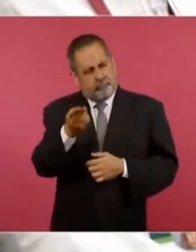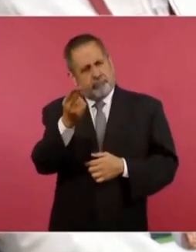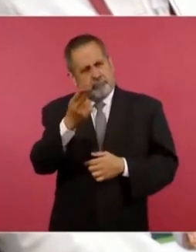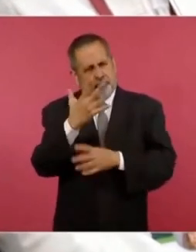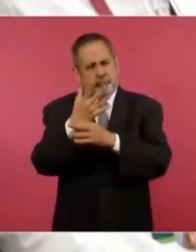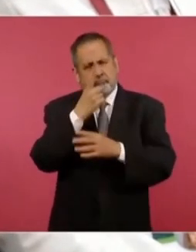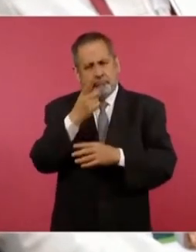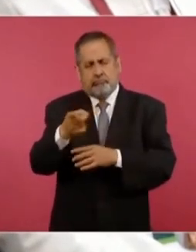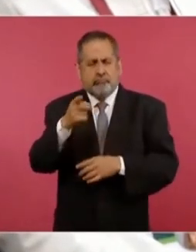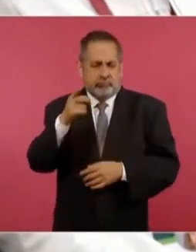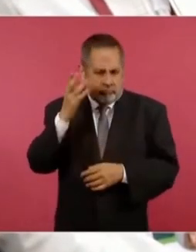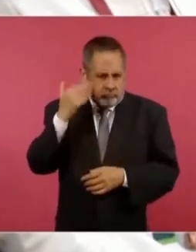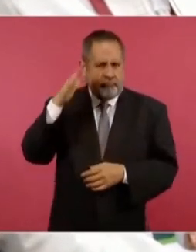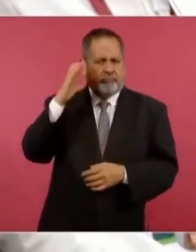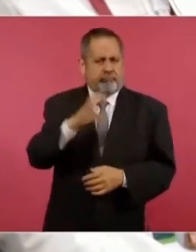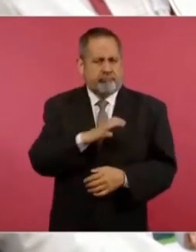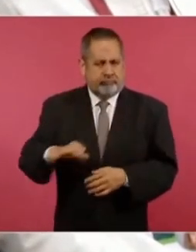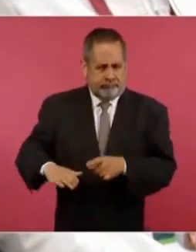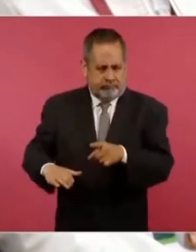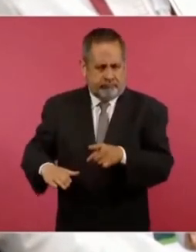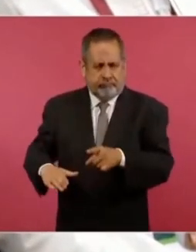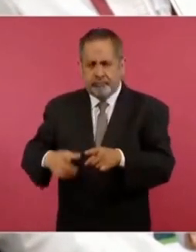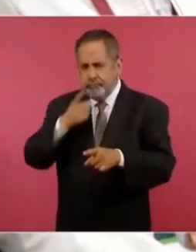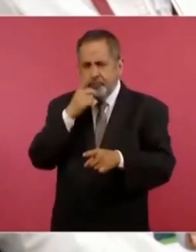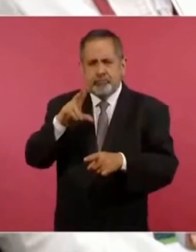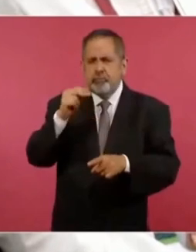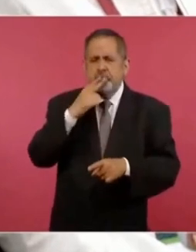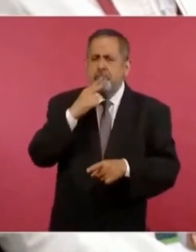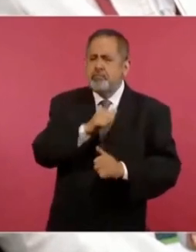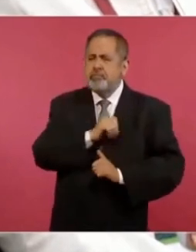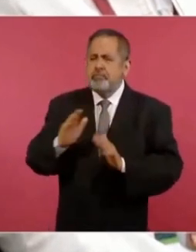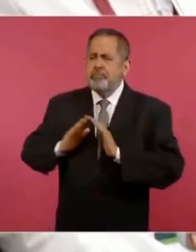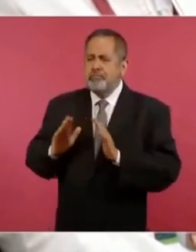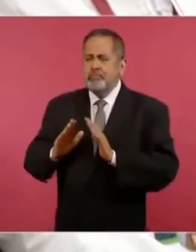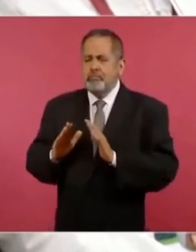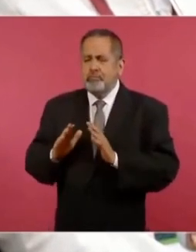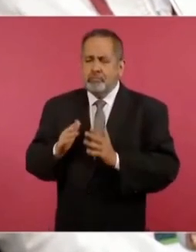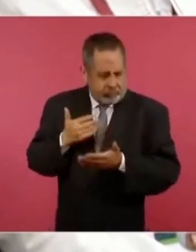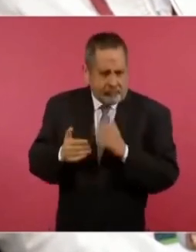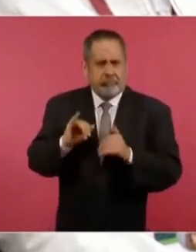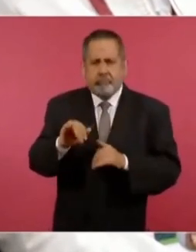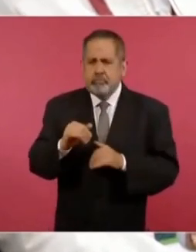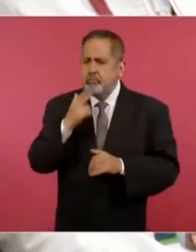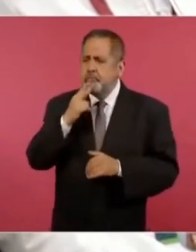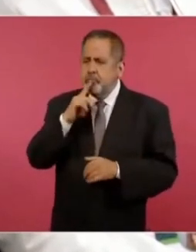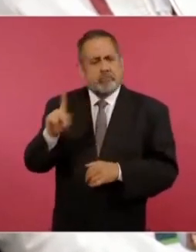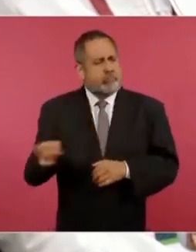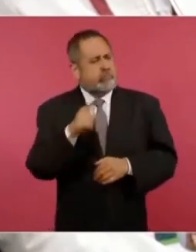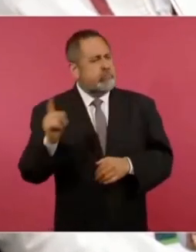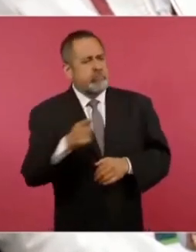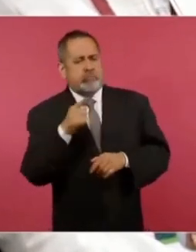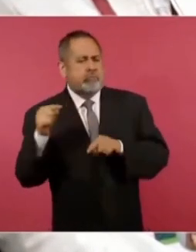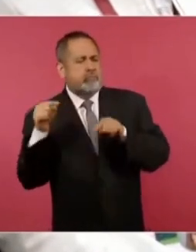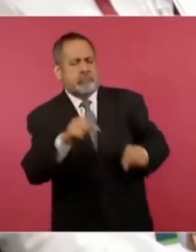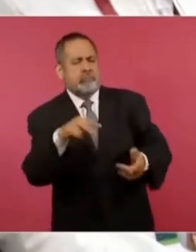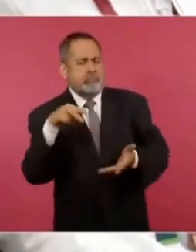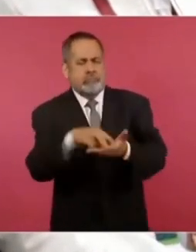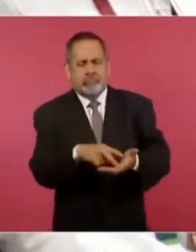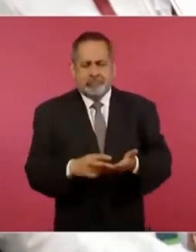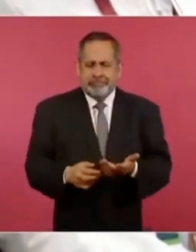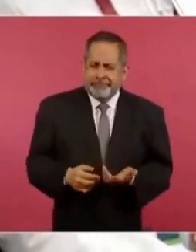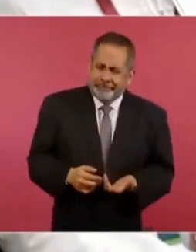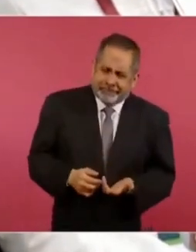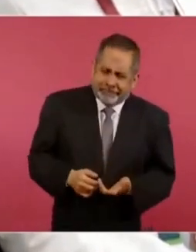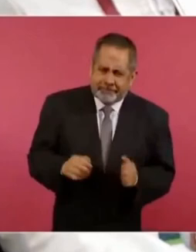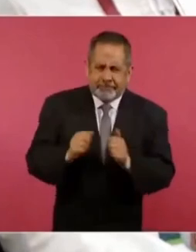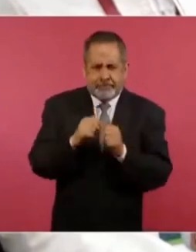dicho cuando fue candidato en no utilizar al Ejército y ahora, a través de